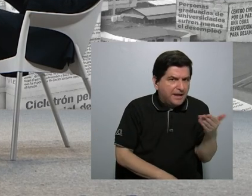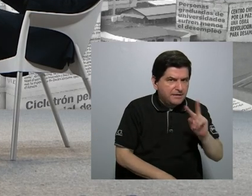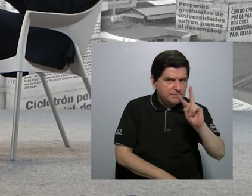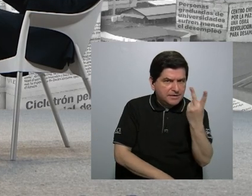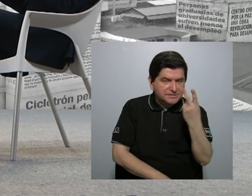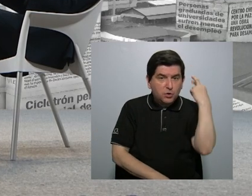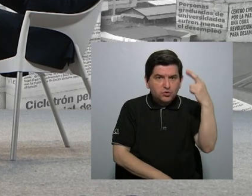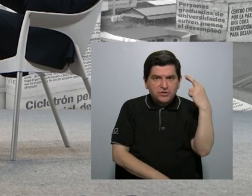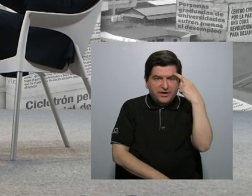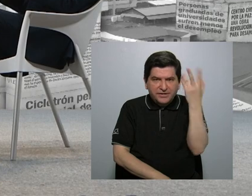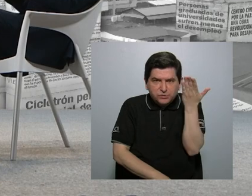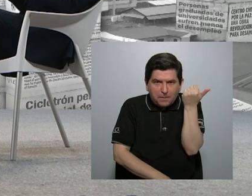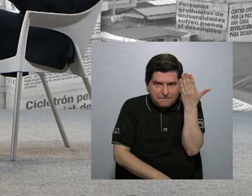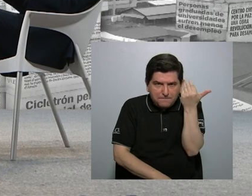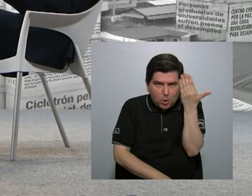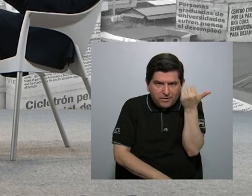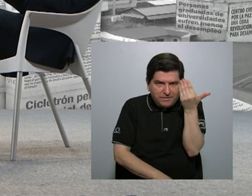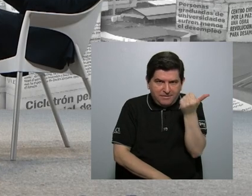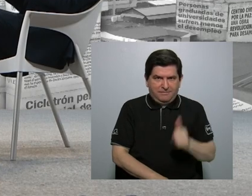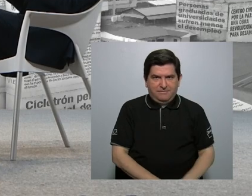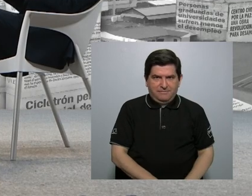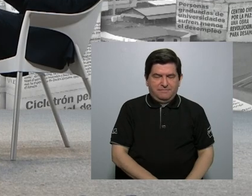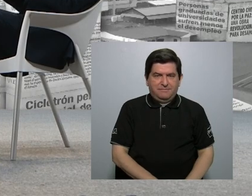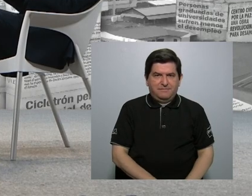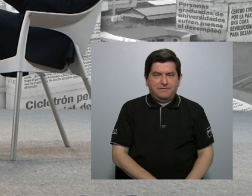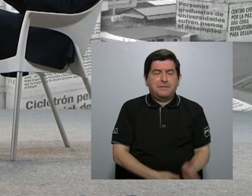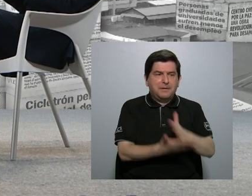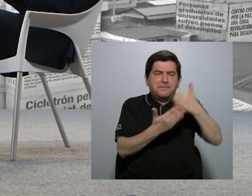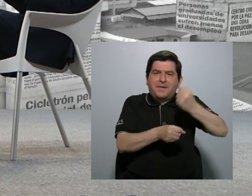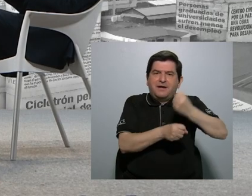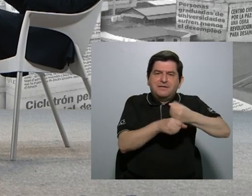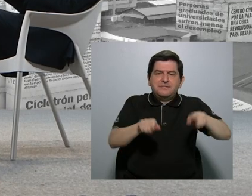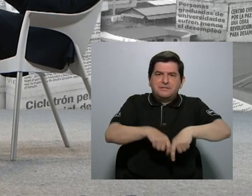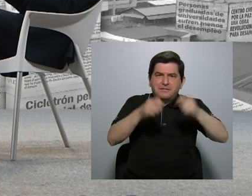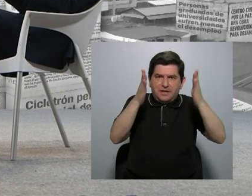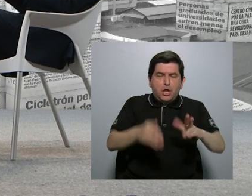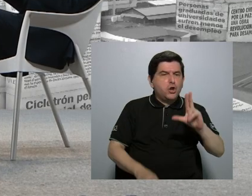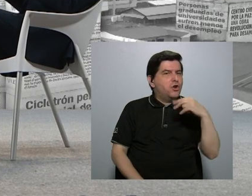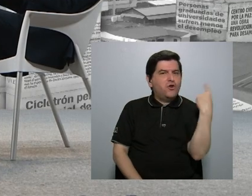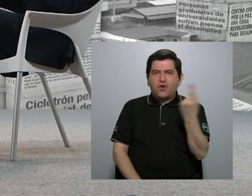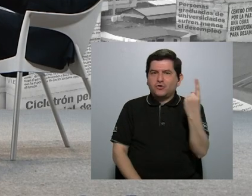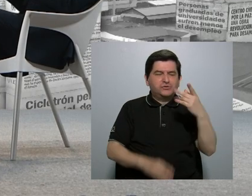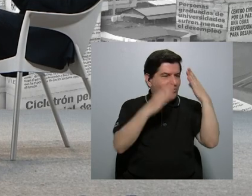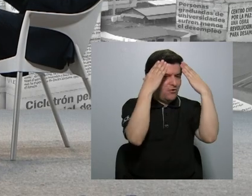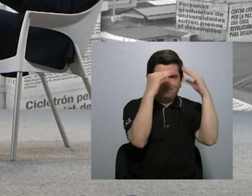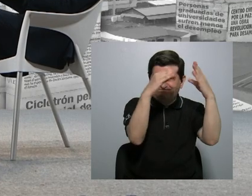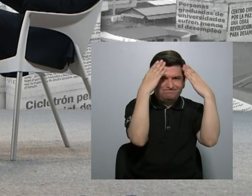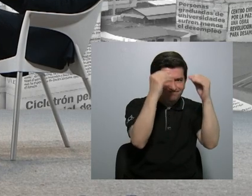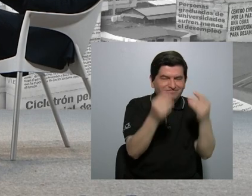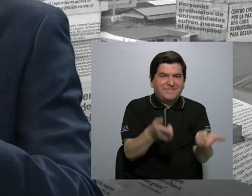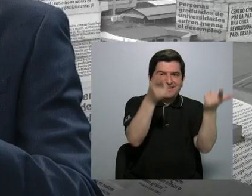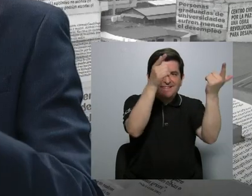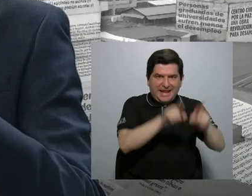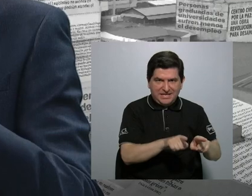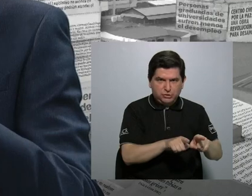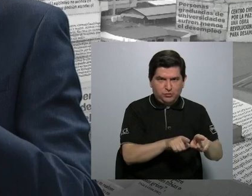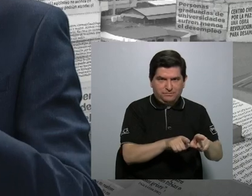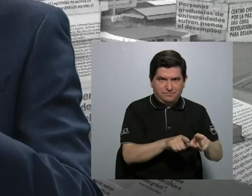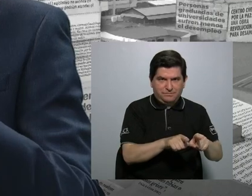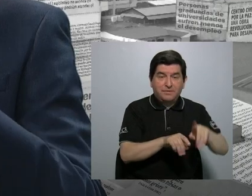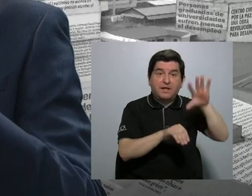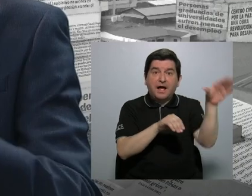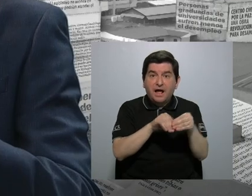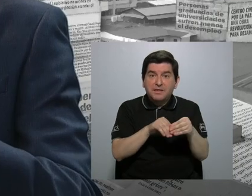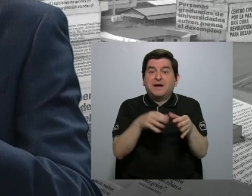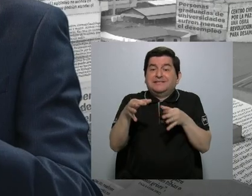segunda es una razón de por qué pasó. Es decir, parte de la labor del periodista no es solamente informar del hecho, sino que